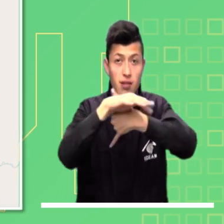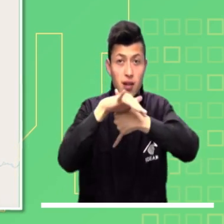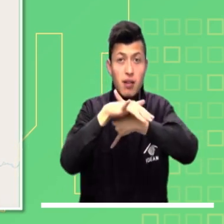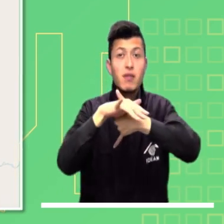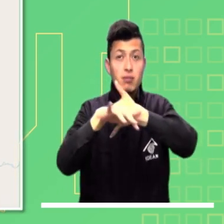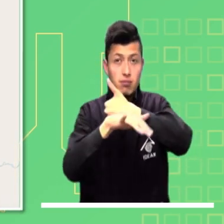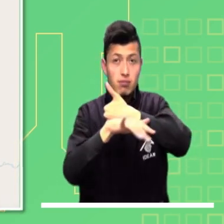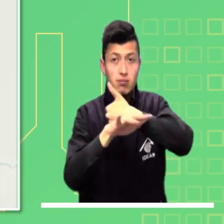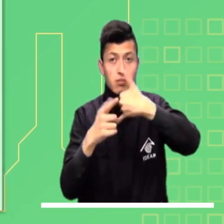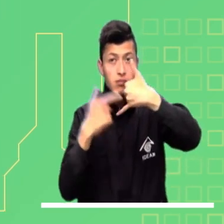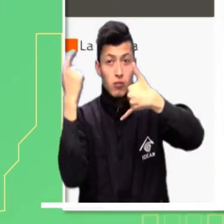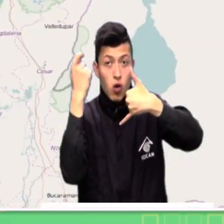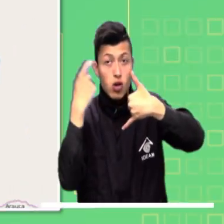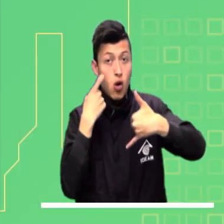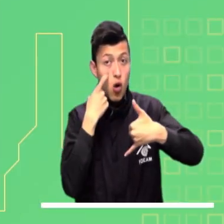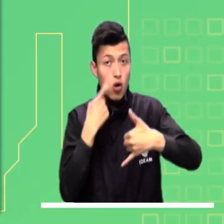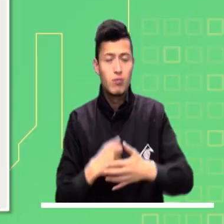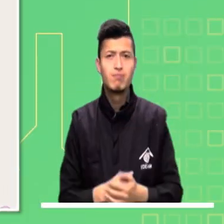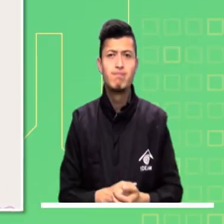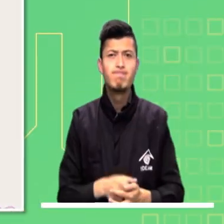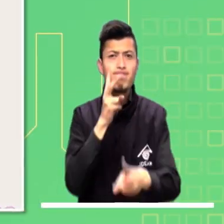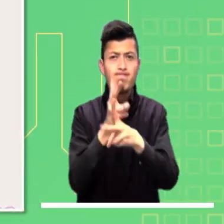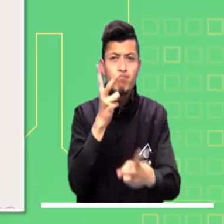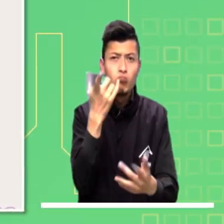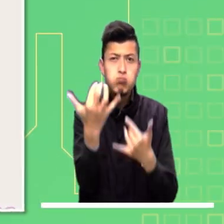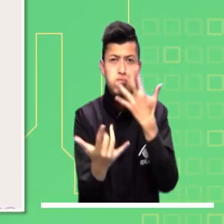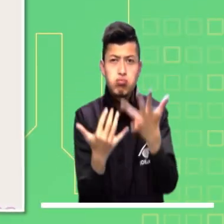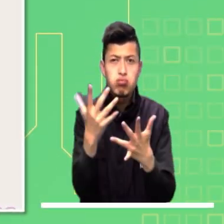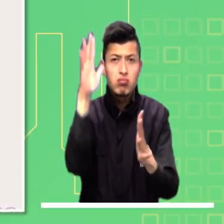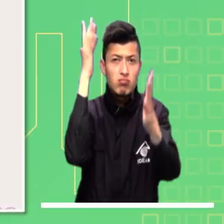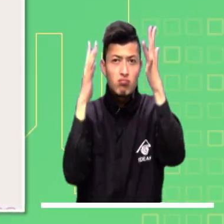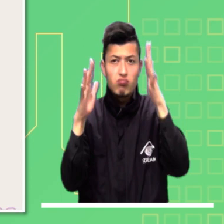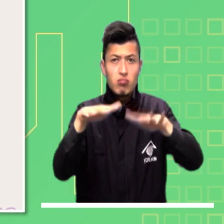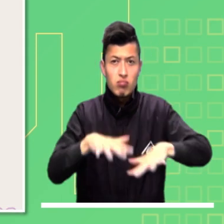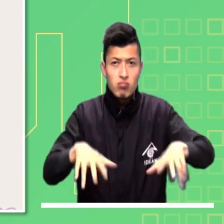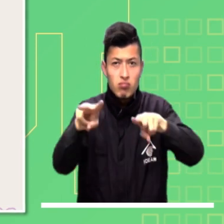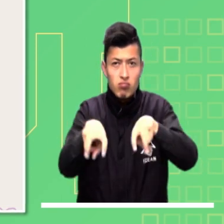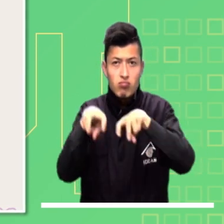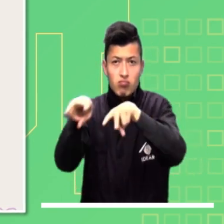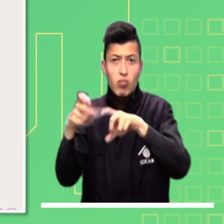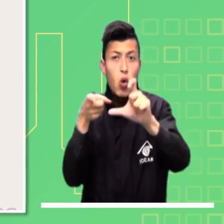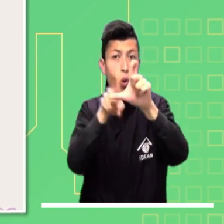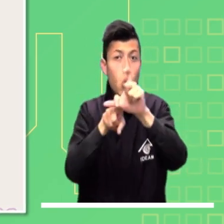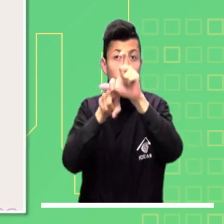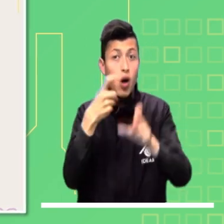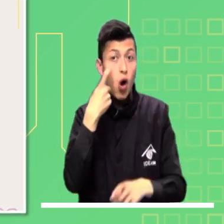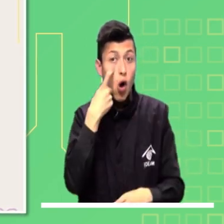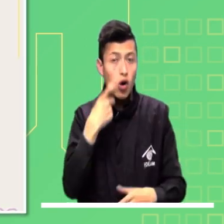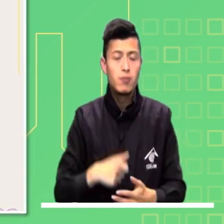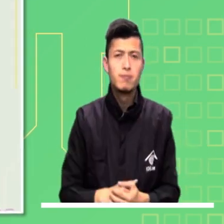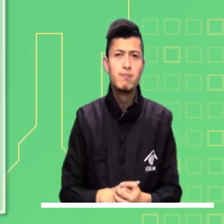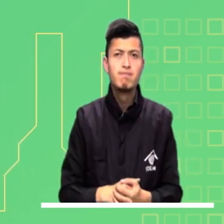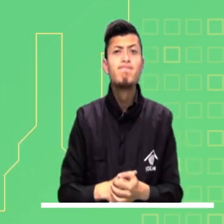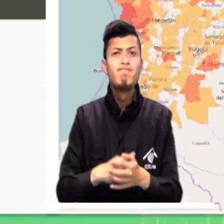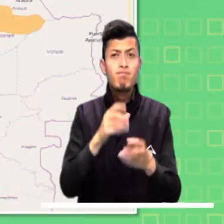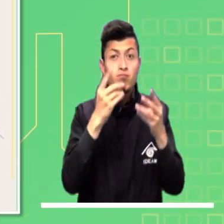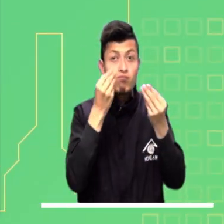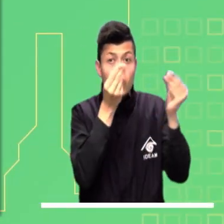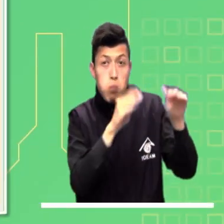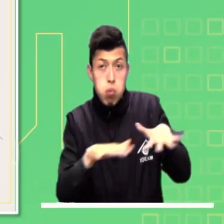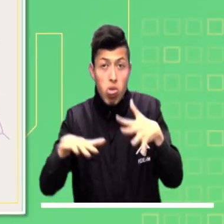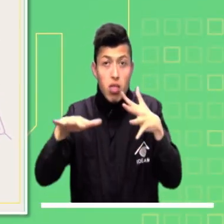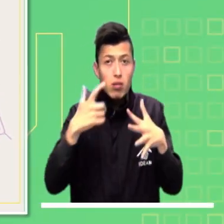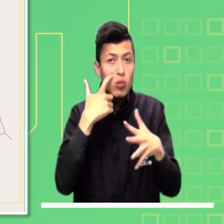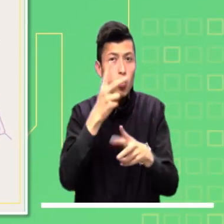principales corrientes de agua de las regiones Andina, Caribe, Pacífica y Orinoquía. Es alta la probabilidad de incendios forestales en zonas de cultivos